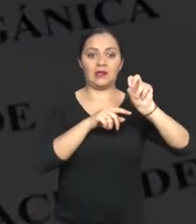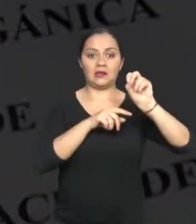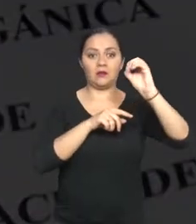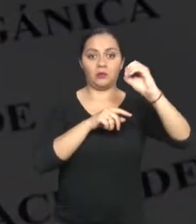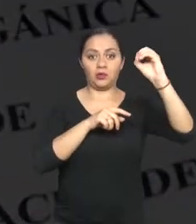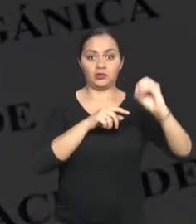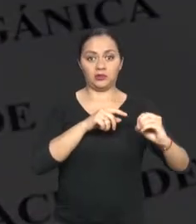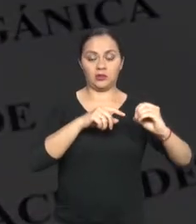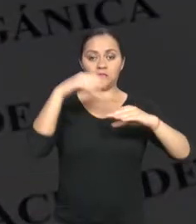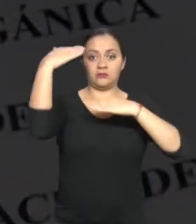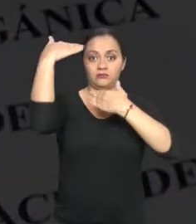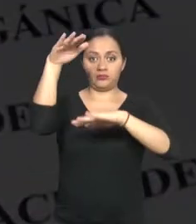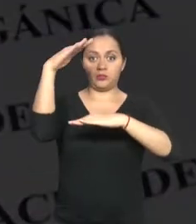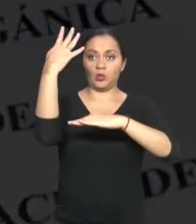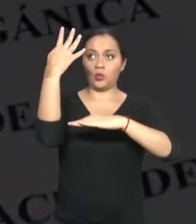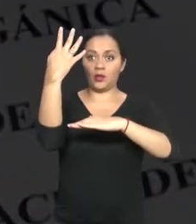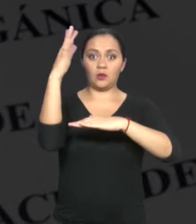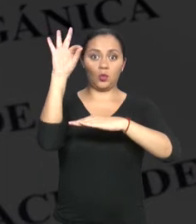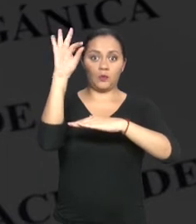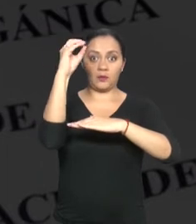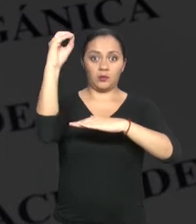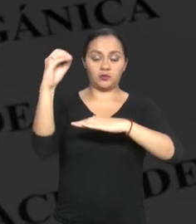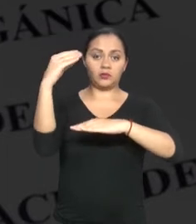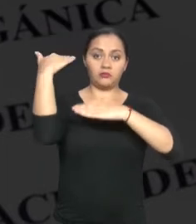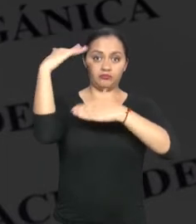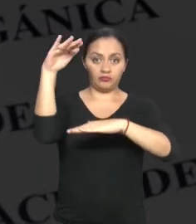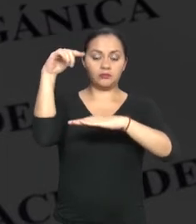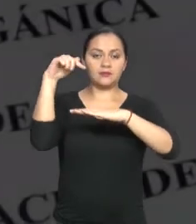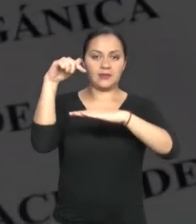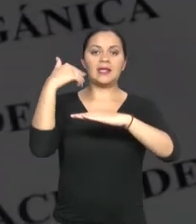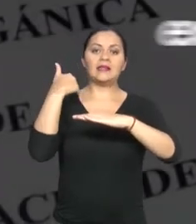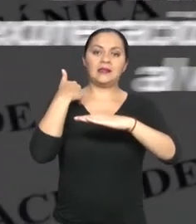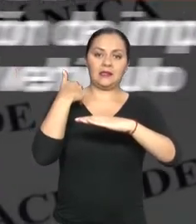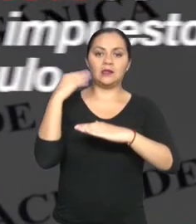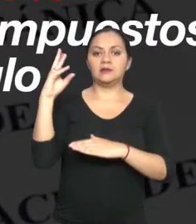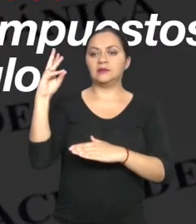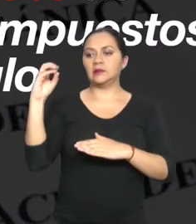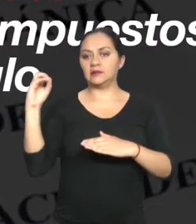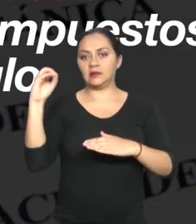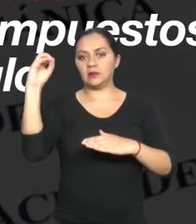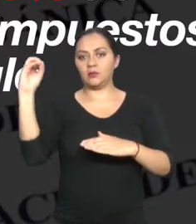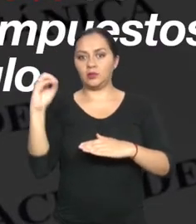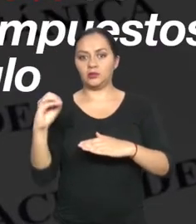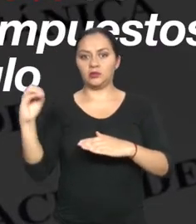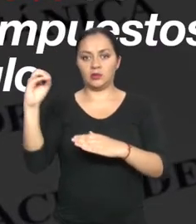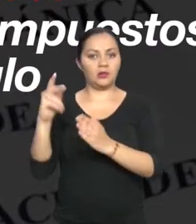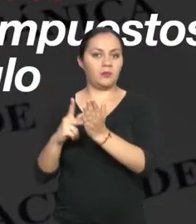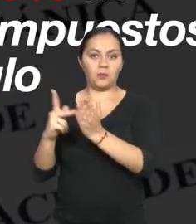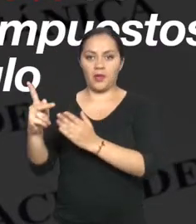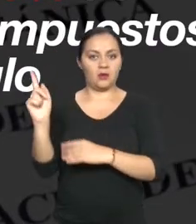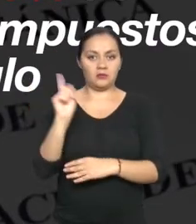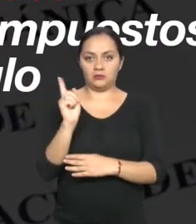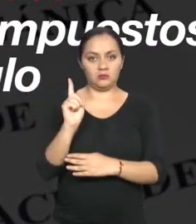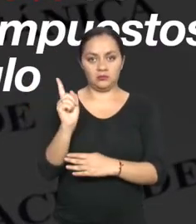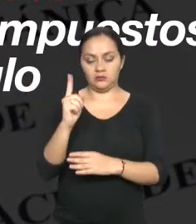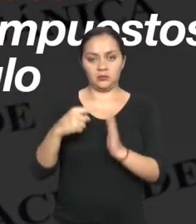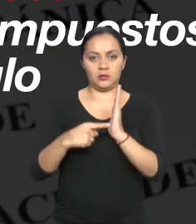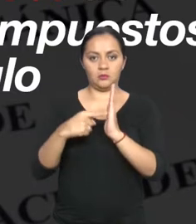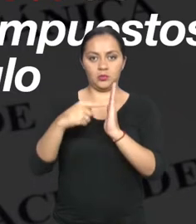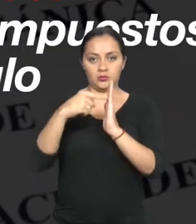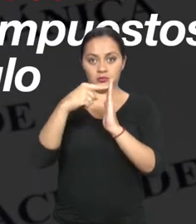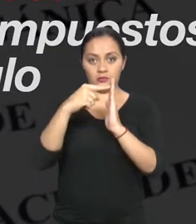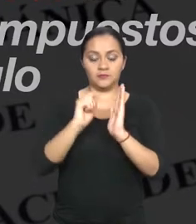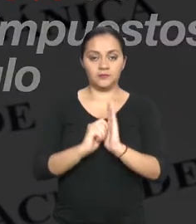al 49% de discapacidad, goza de un 60% de exoneración de impuestos al